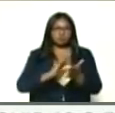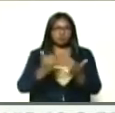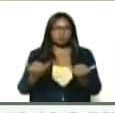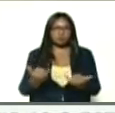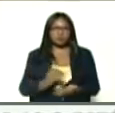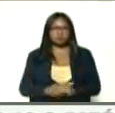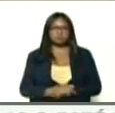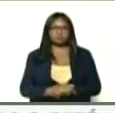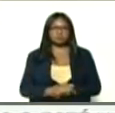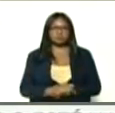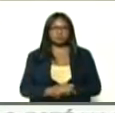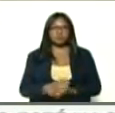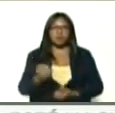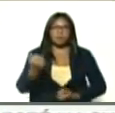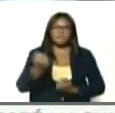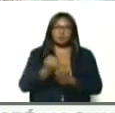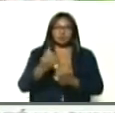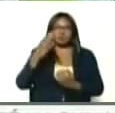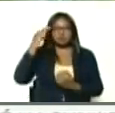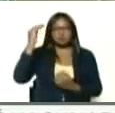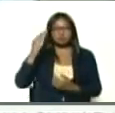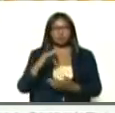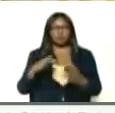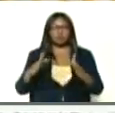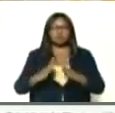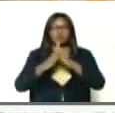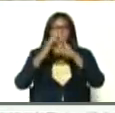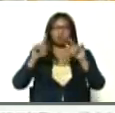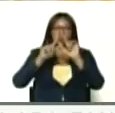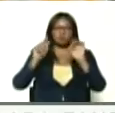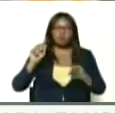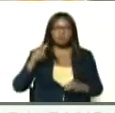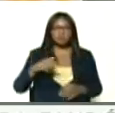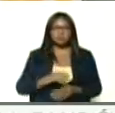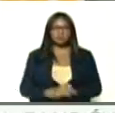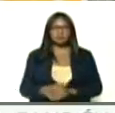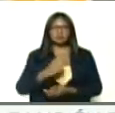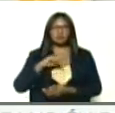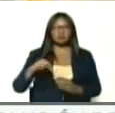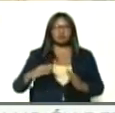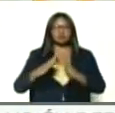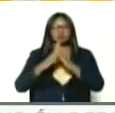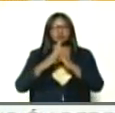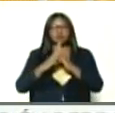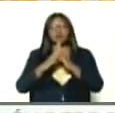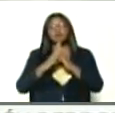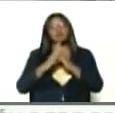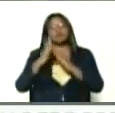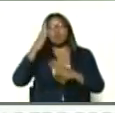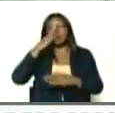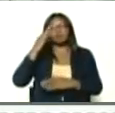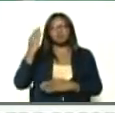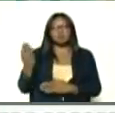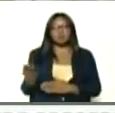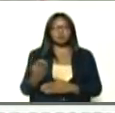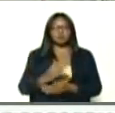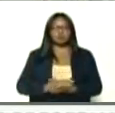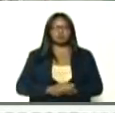y con el favor de Dios, a la santificación, de nuestro San José Gregorio Hernández,